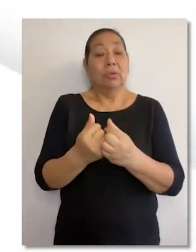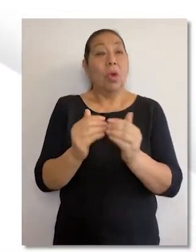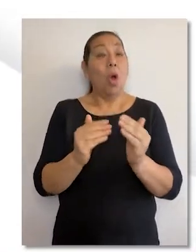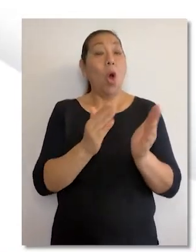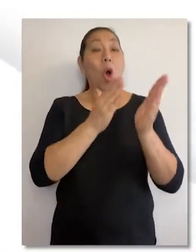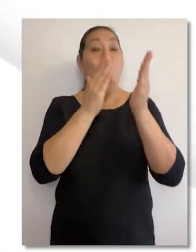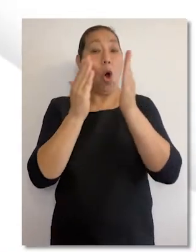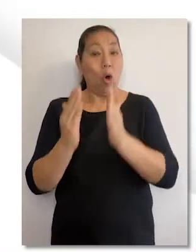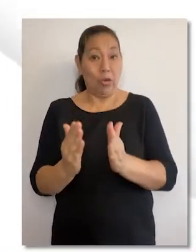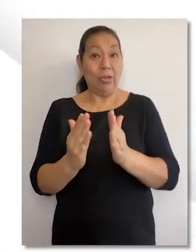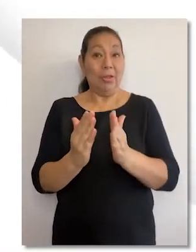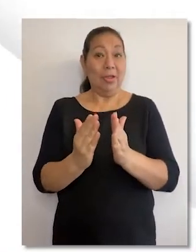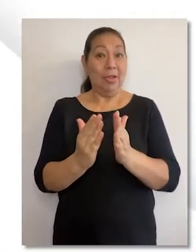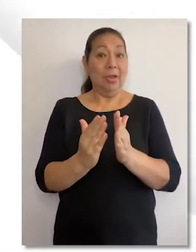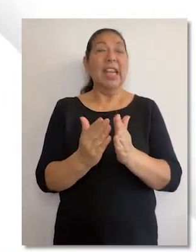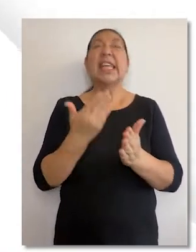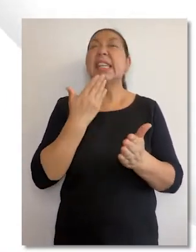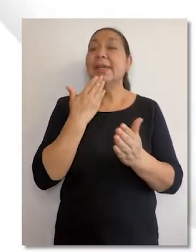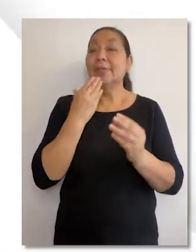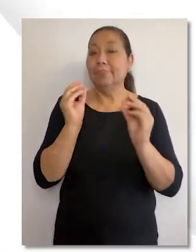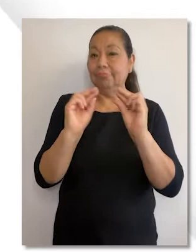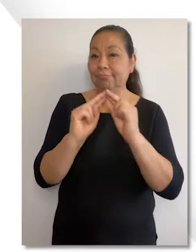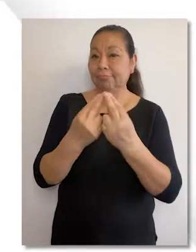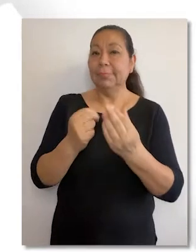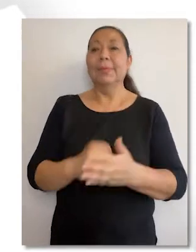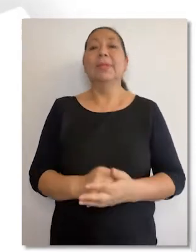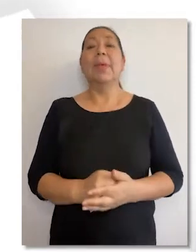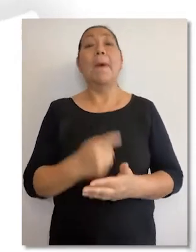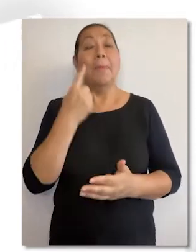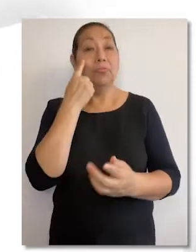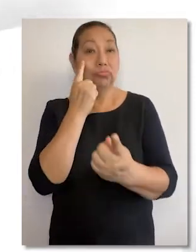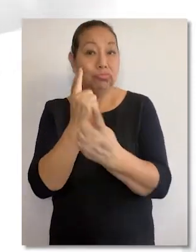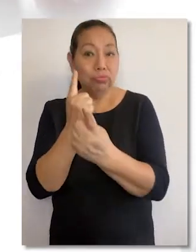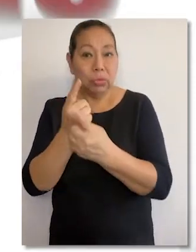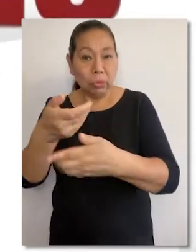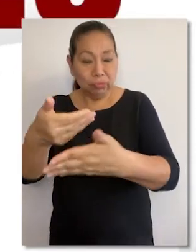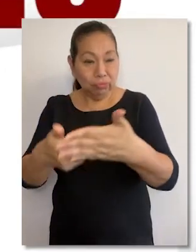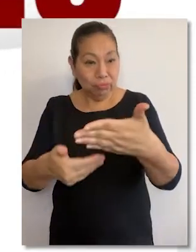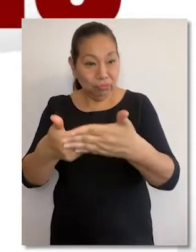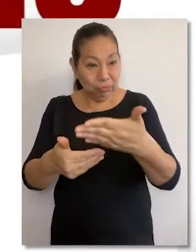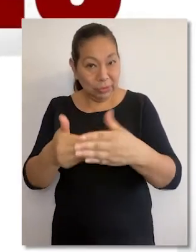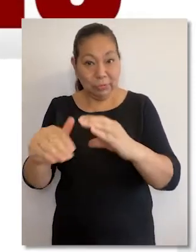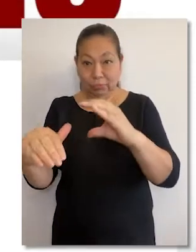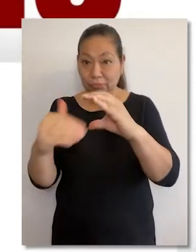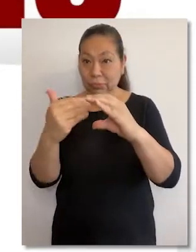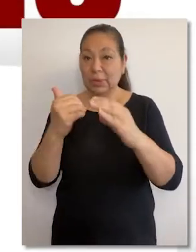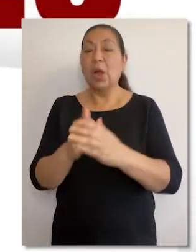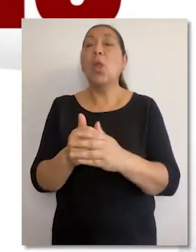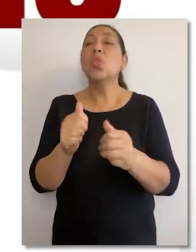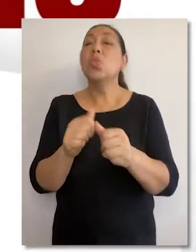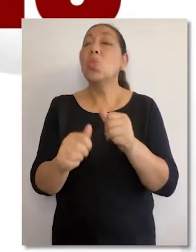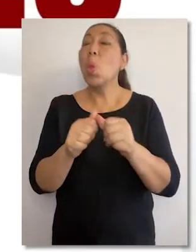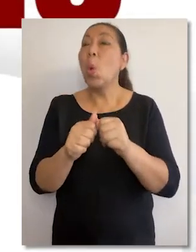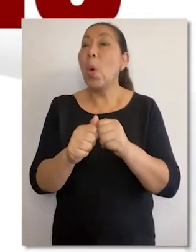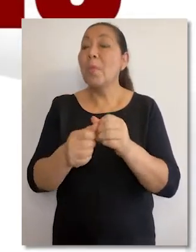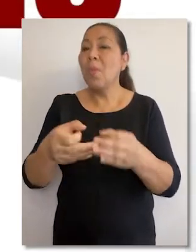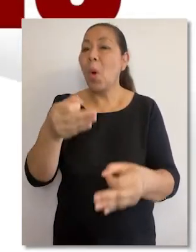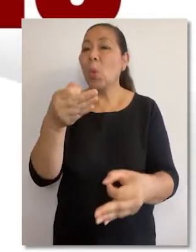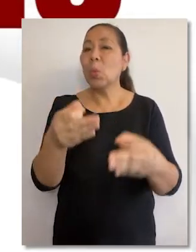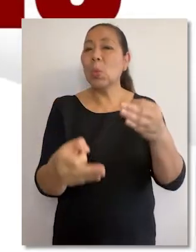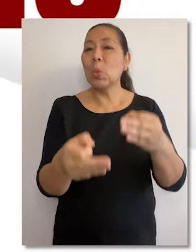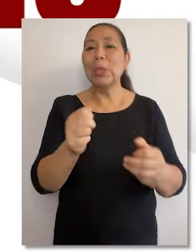conformación extraordinaria, que será de la siguiente manera. Para conocer los expedientes impares provenientes de las